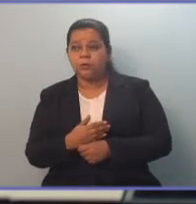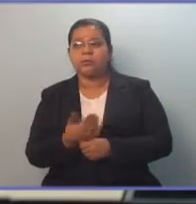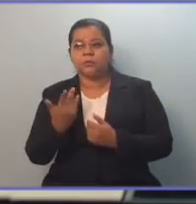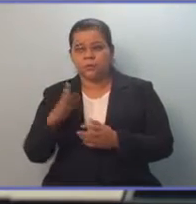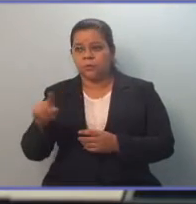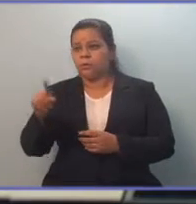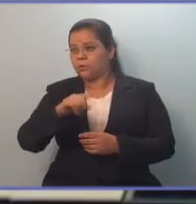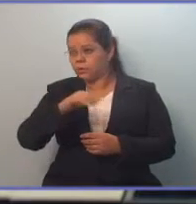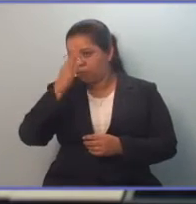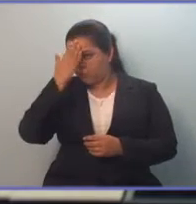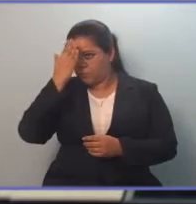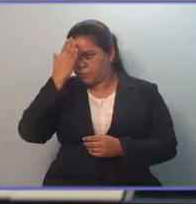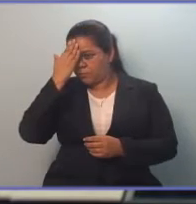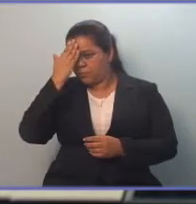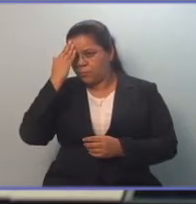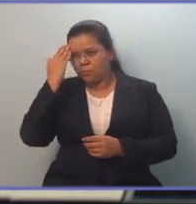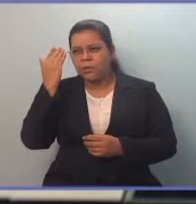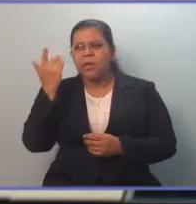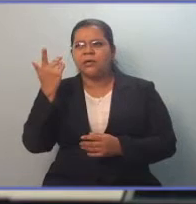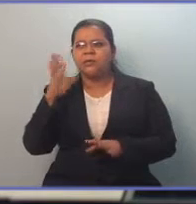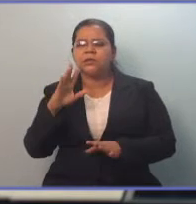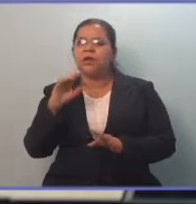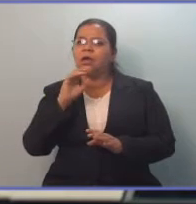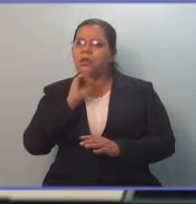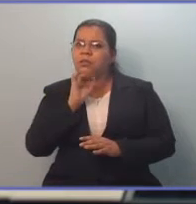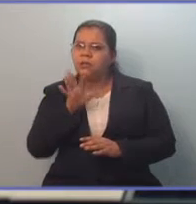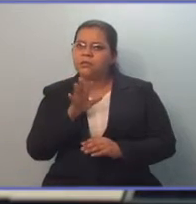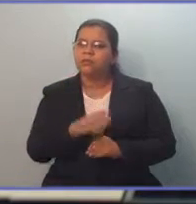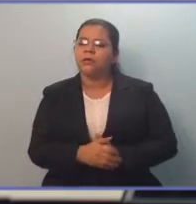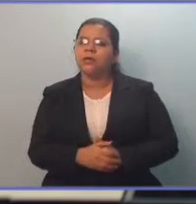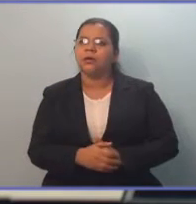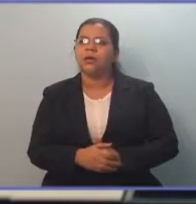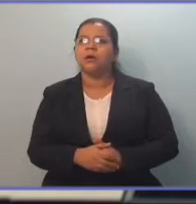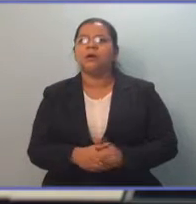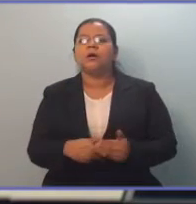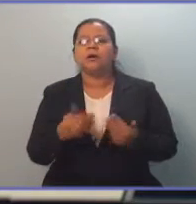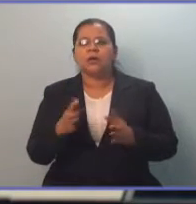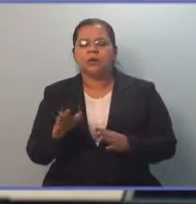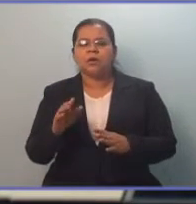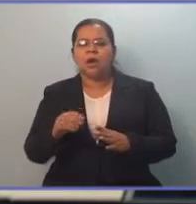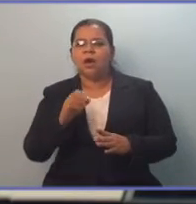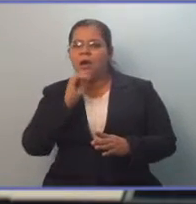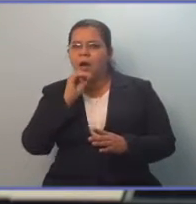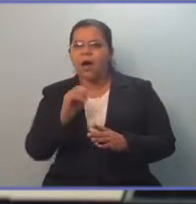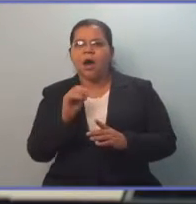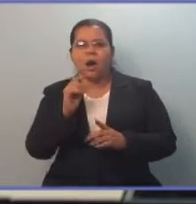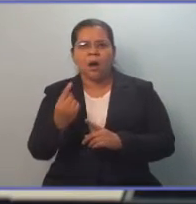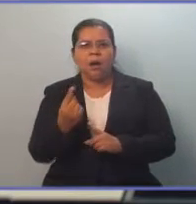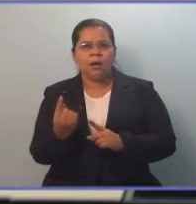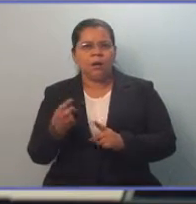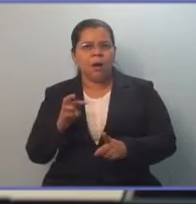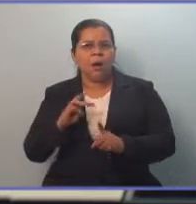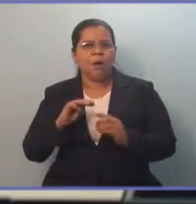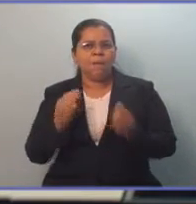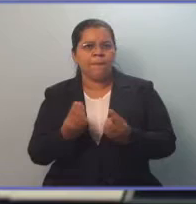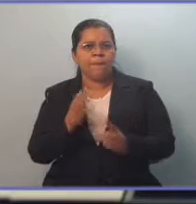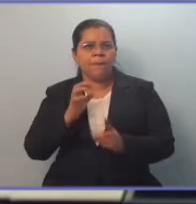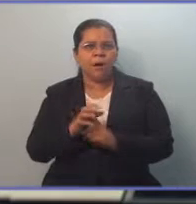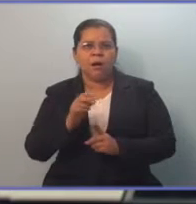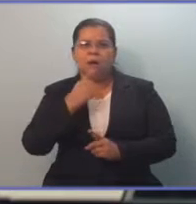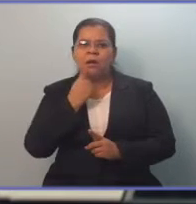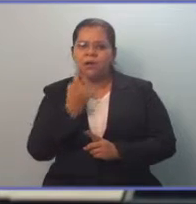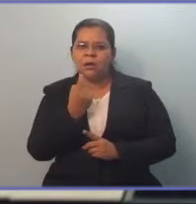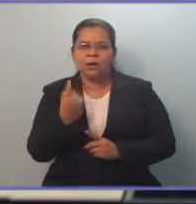reconocen hasta le ponía consideración a los pandilleros de quién podía ser